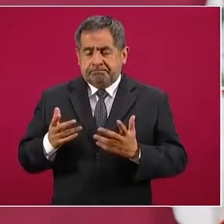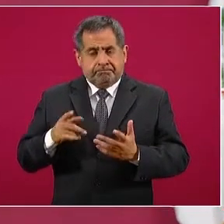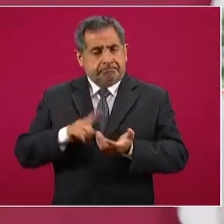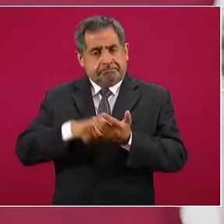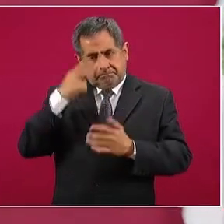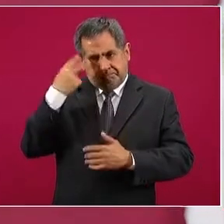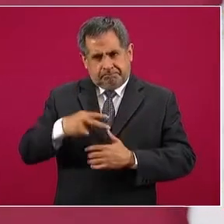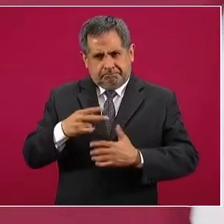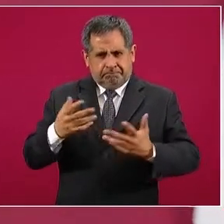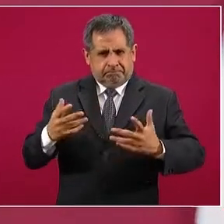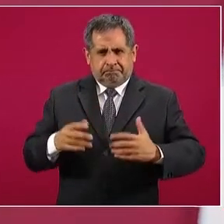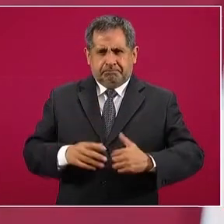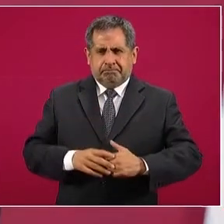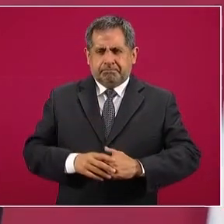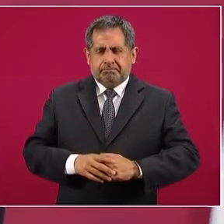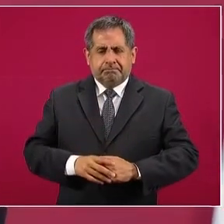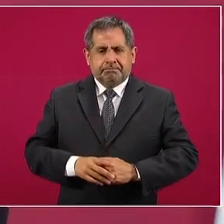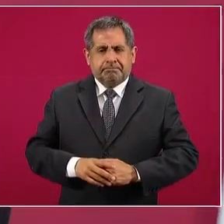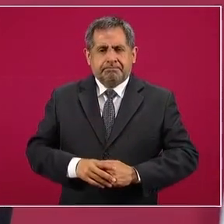México.